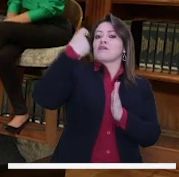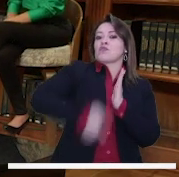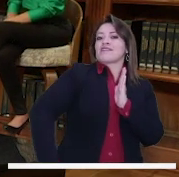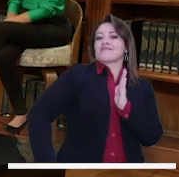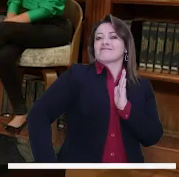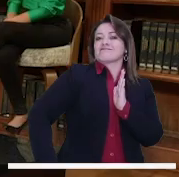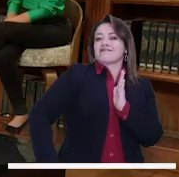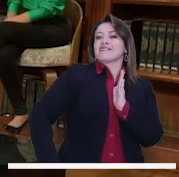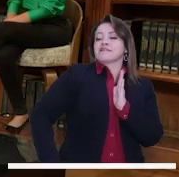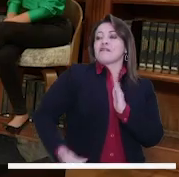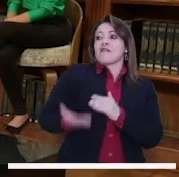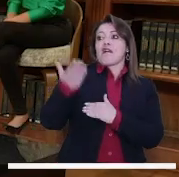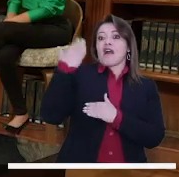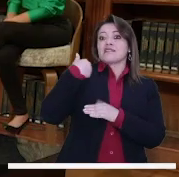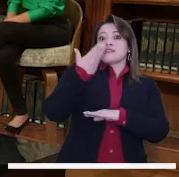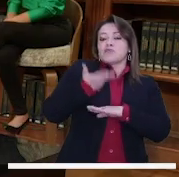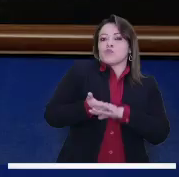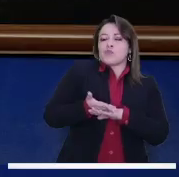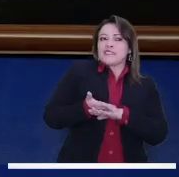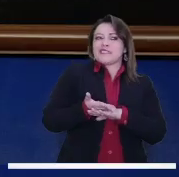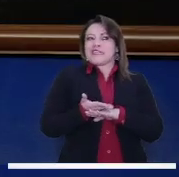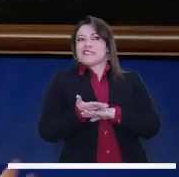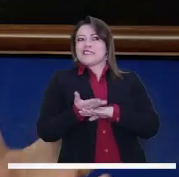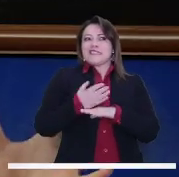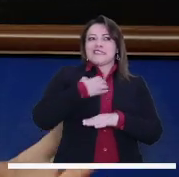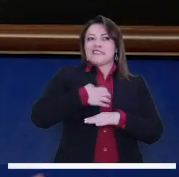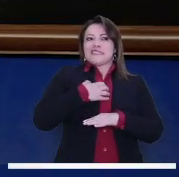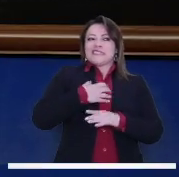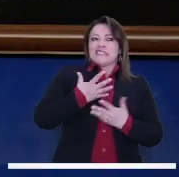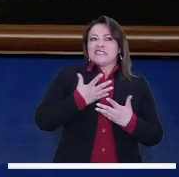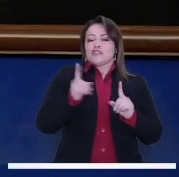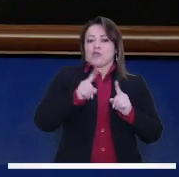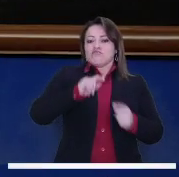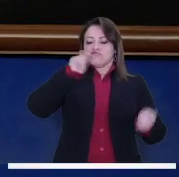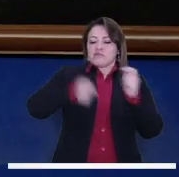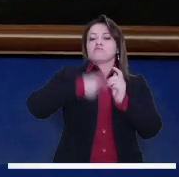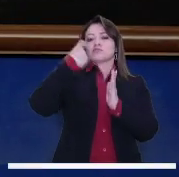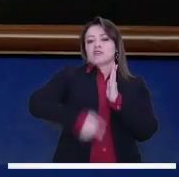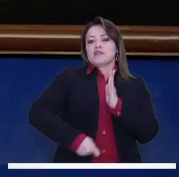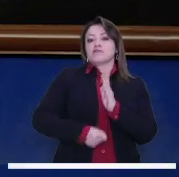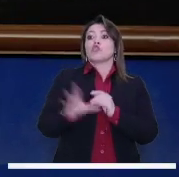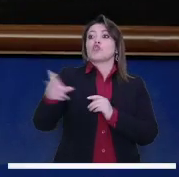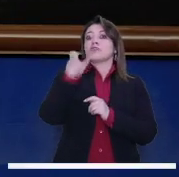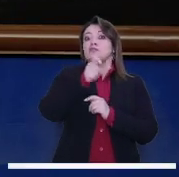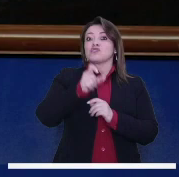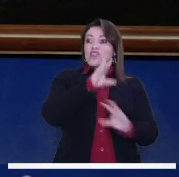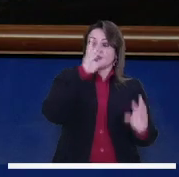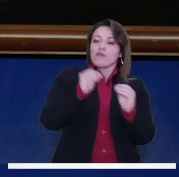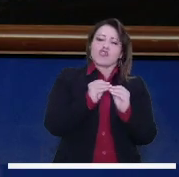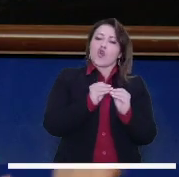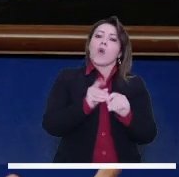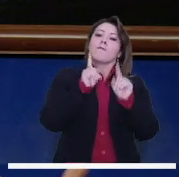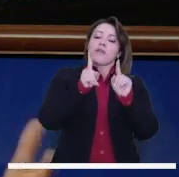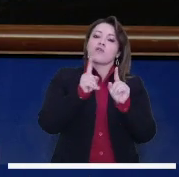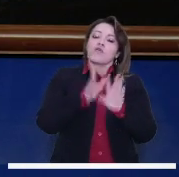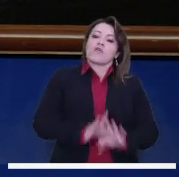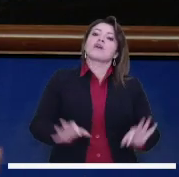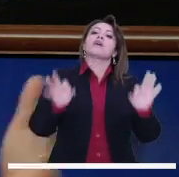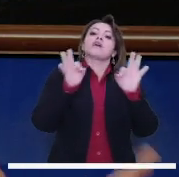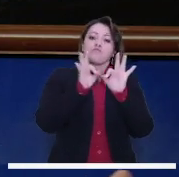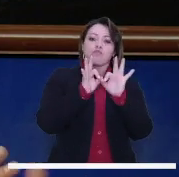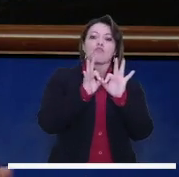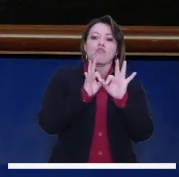corregir lo que le criticaron a la propuesta anterior y pues por supuesto como dije antes no deja satisfecho a todo el mundo pero sí tomó